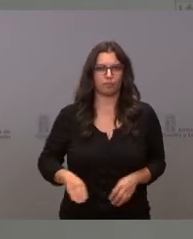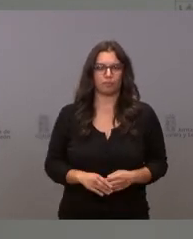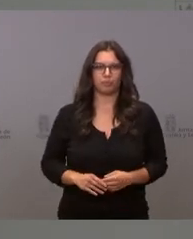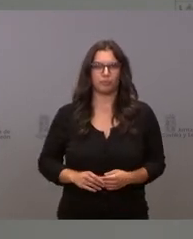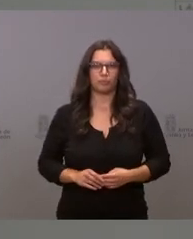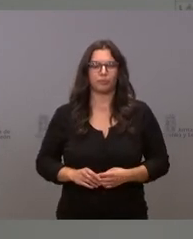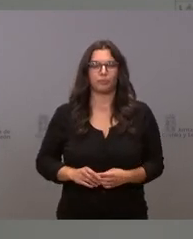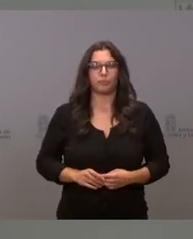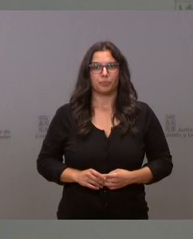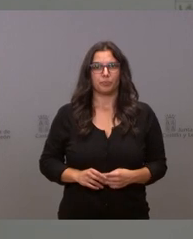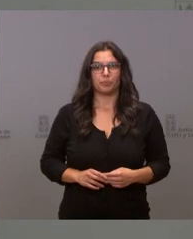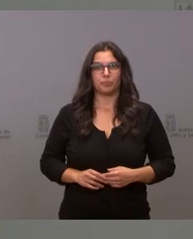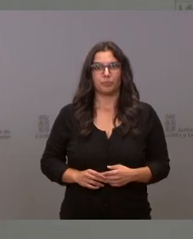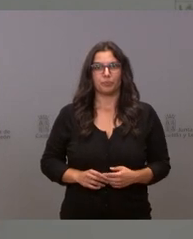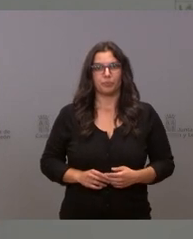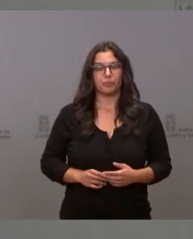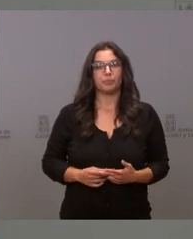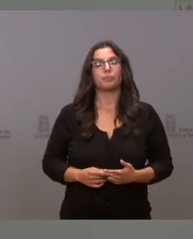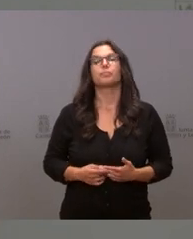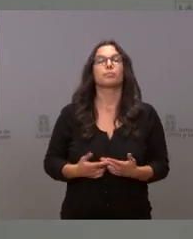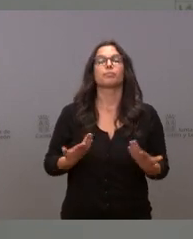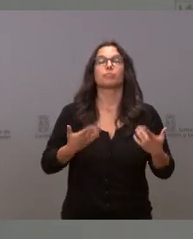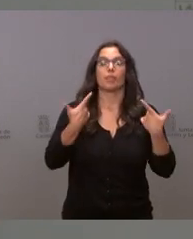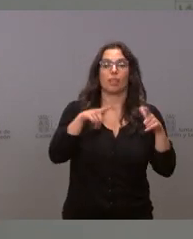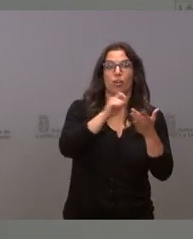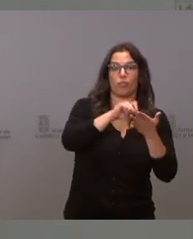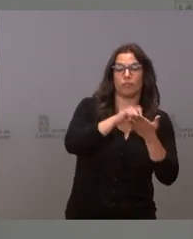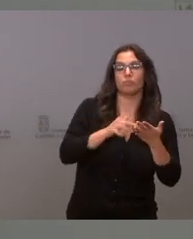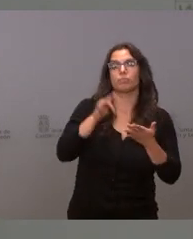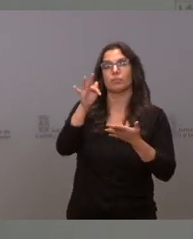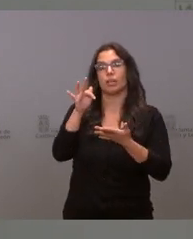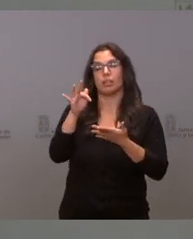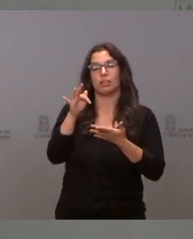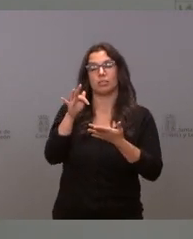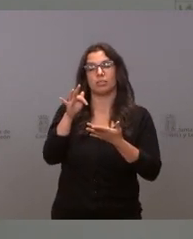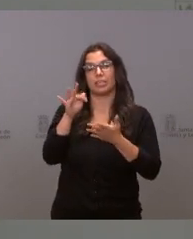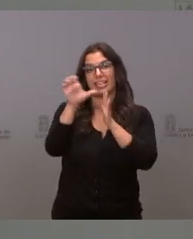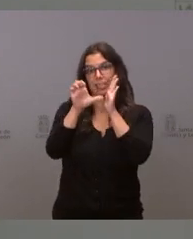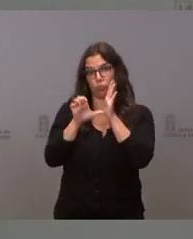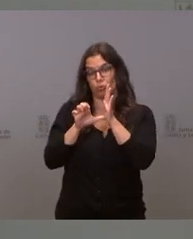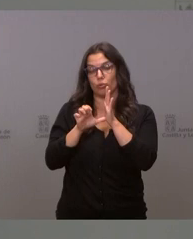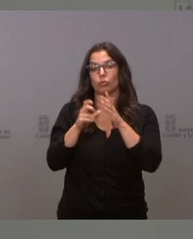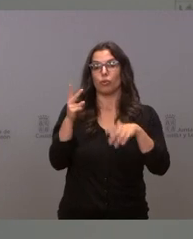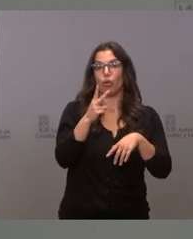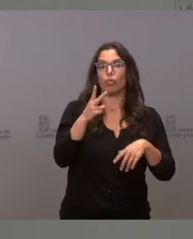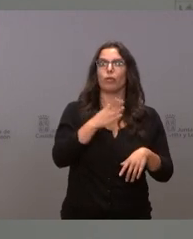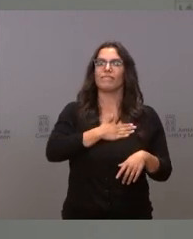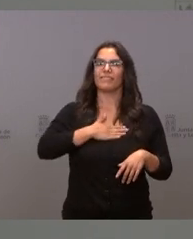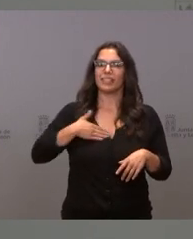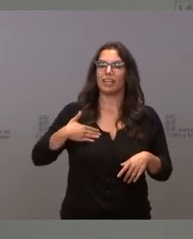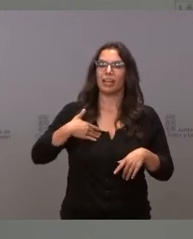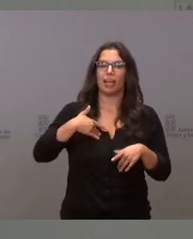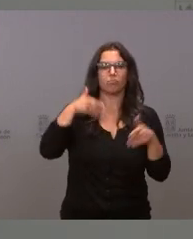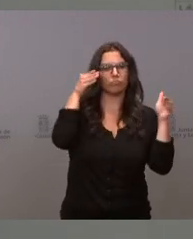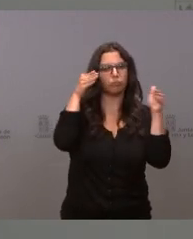Esta agencia y este nuevo Estatuto de Protección del Denunciante buscan ampliar el ámbito de actuación y hacerlo